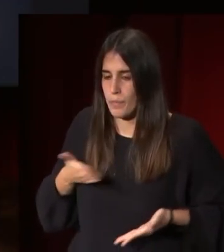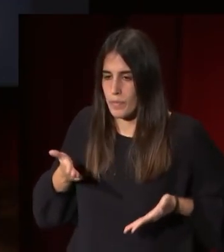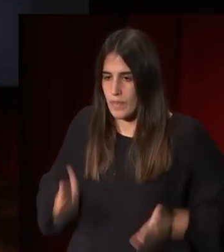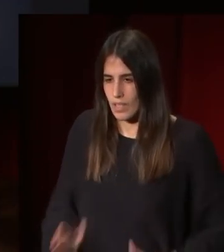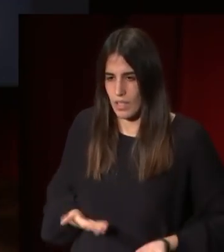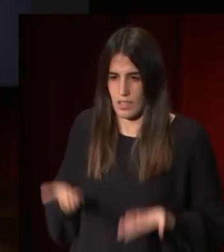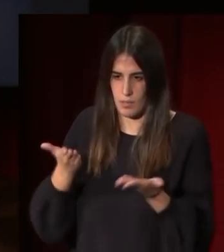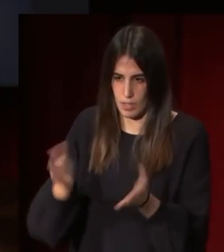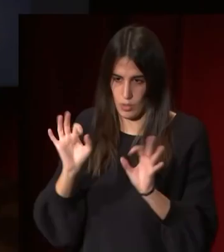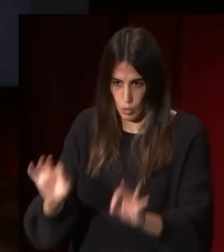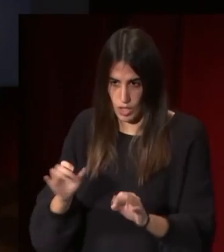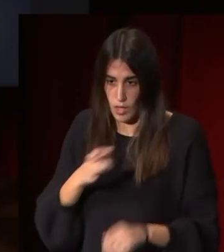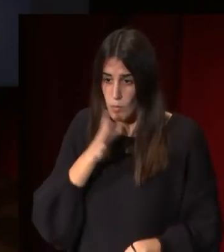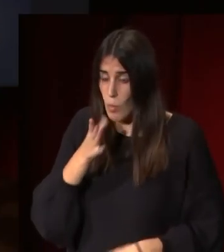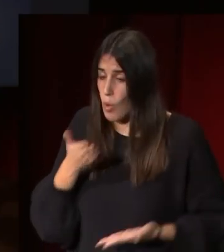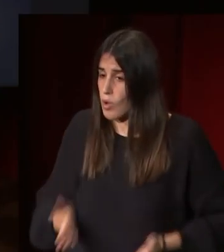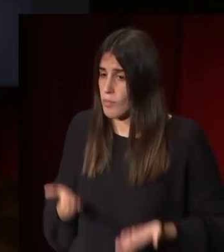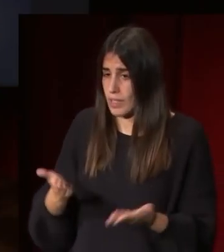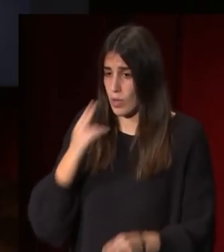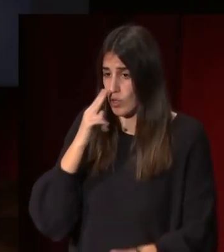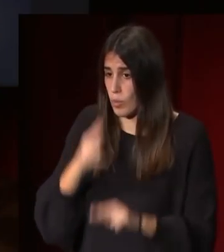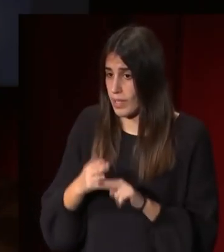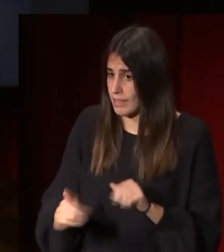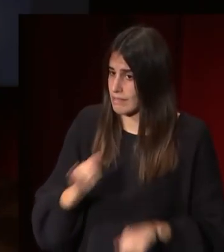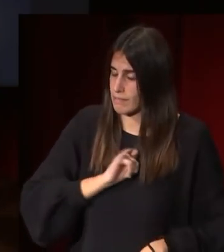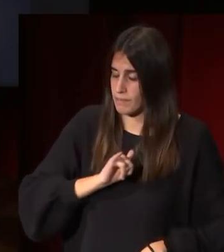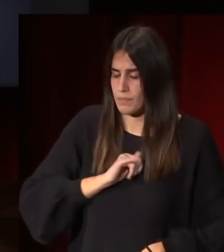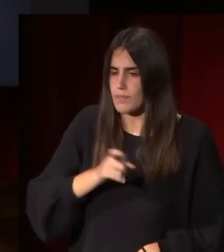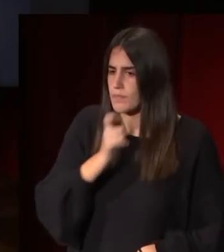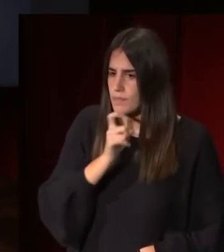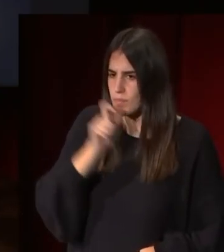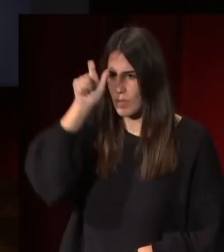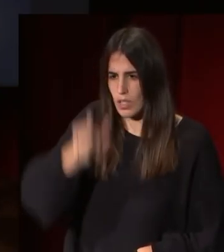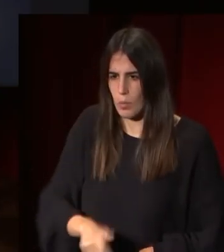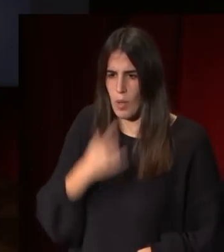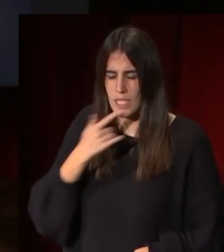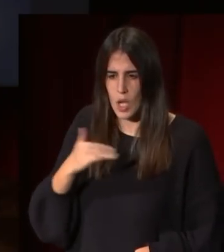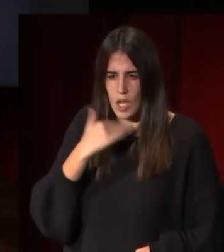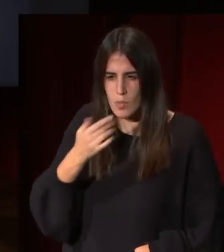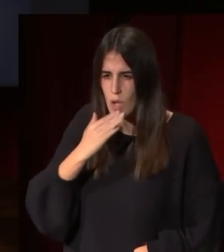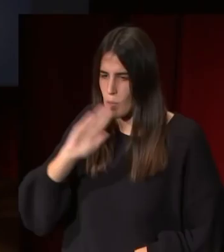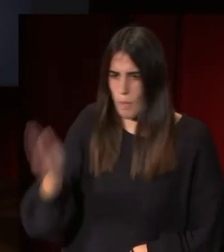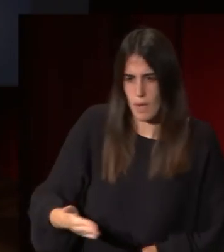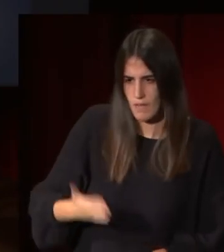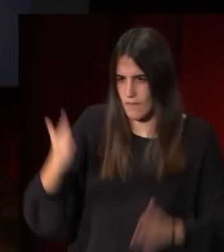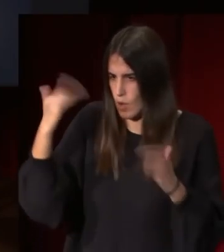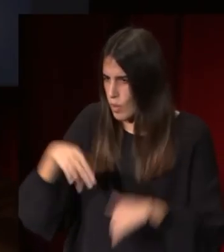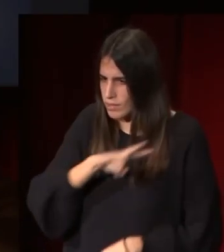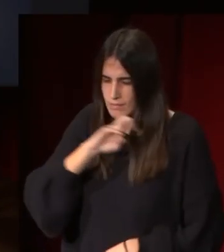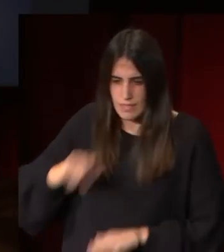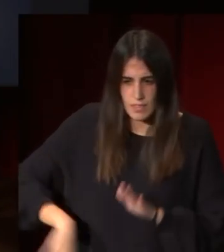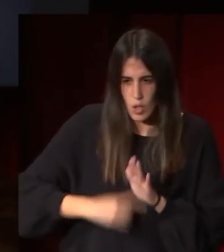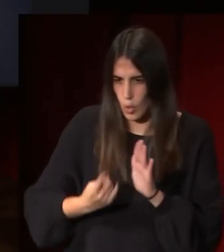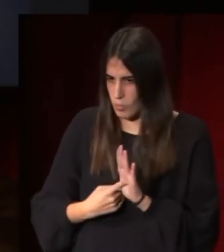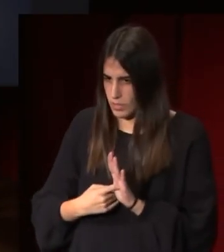¿por qué? porque la matrona romana se identificaba como la mujer intachable como la mujer que está llena de virtudes la